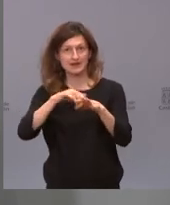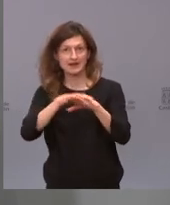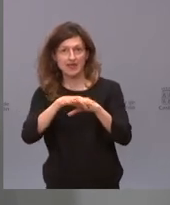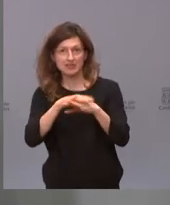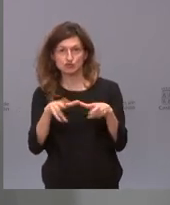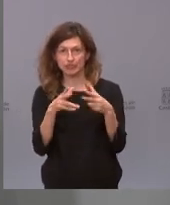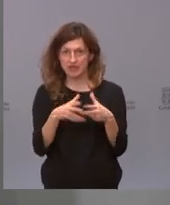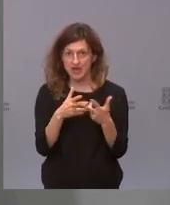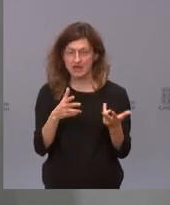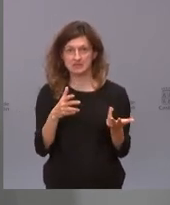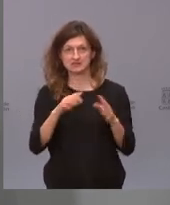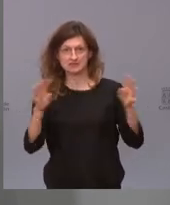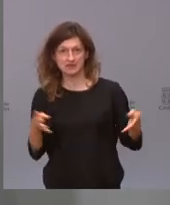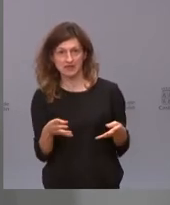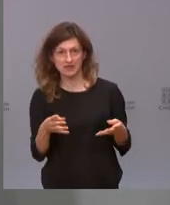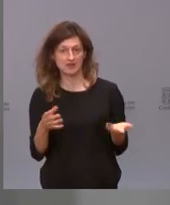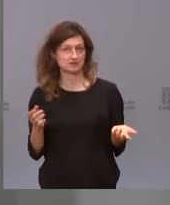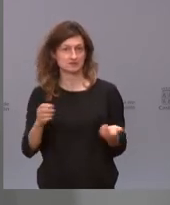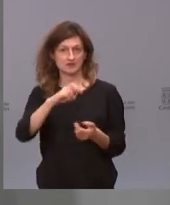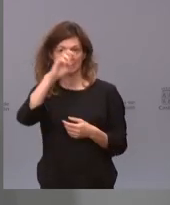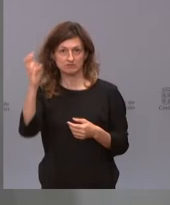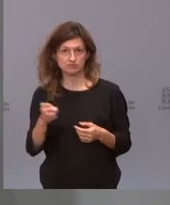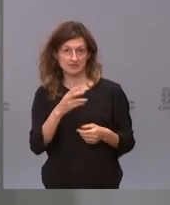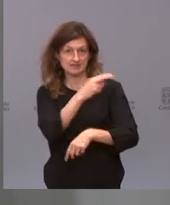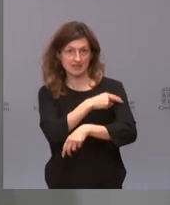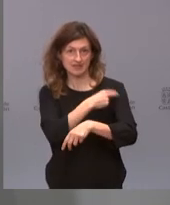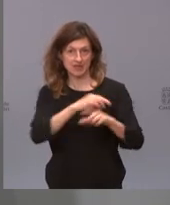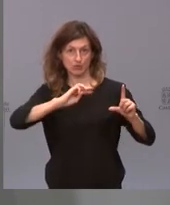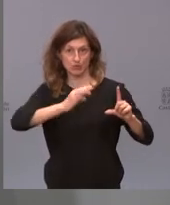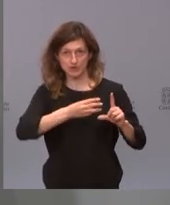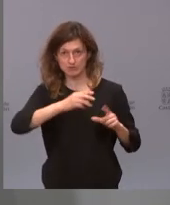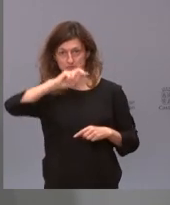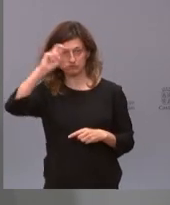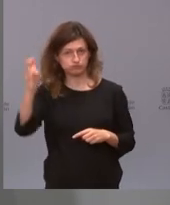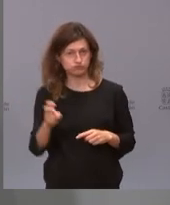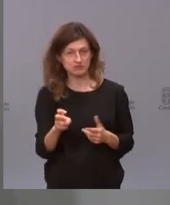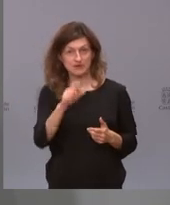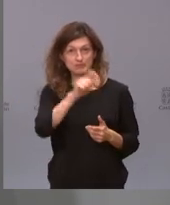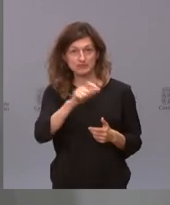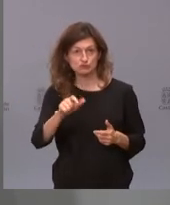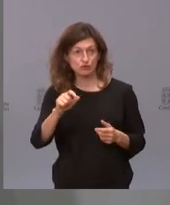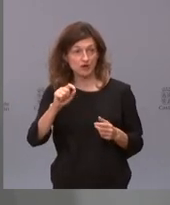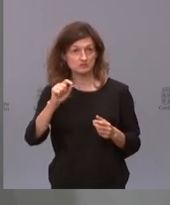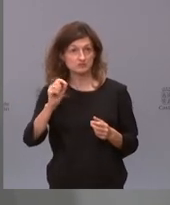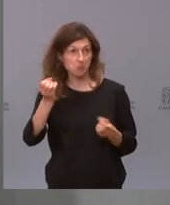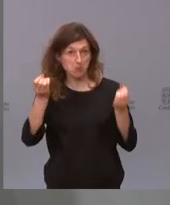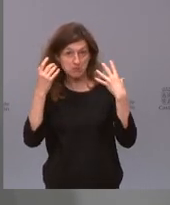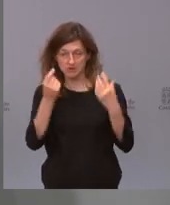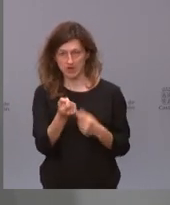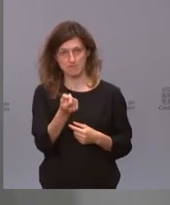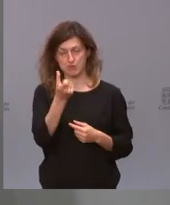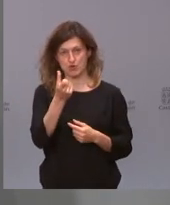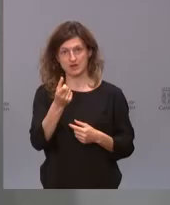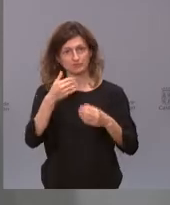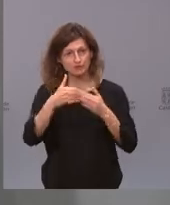está en el portal. Es difícil, yo creo que hay pocas personas que no puedan enterarse, pero desde luego no se van a quedar